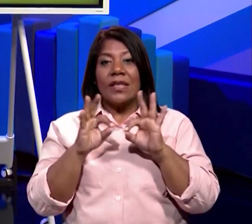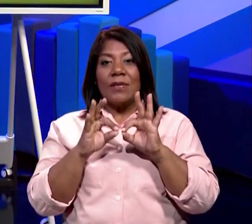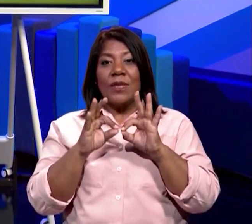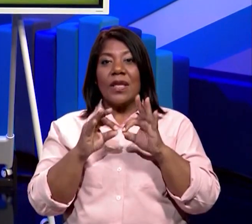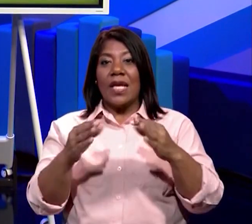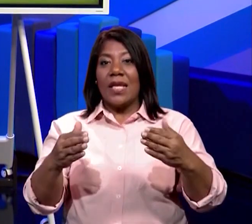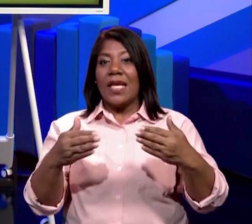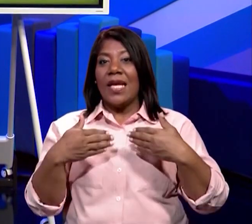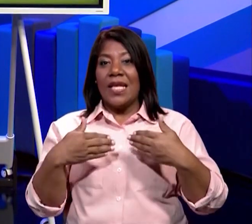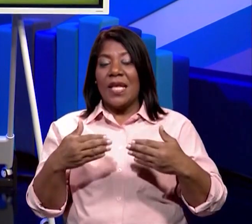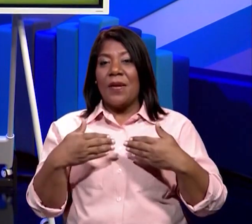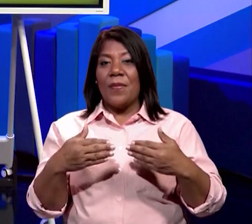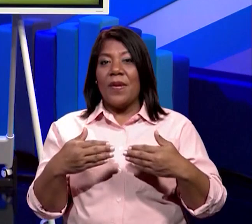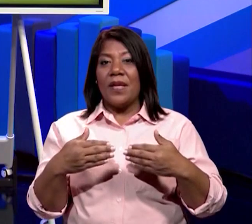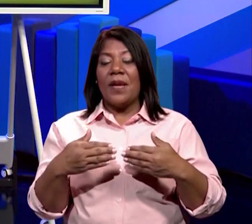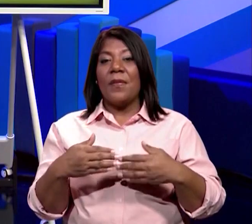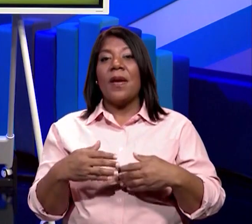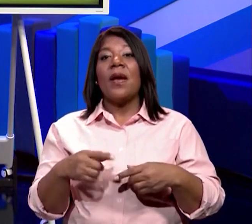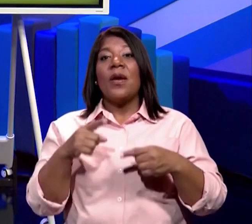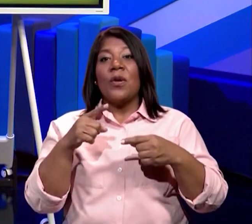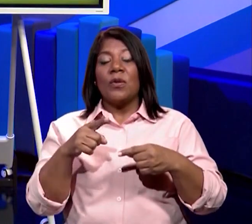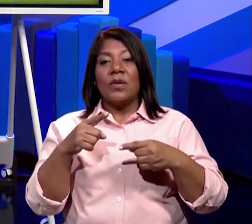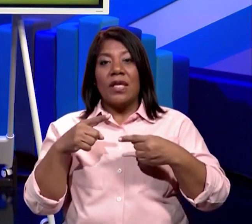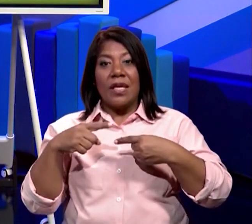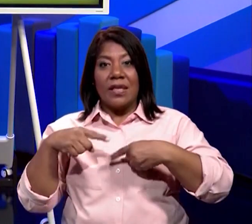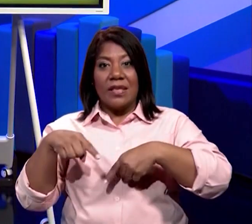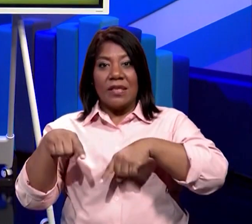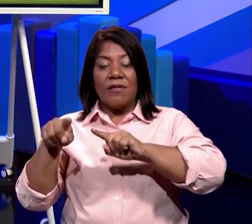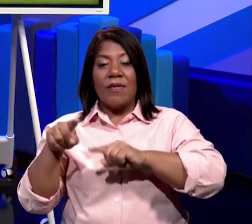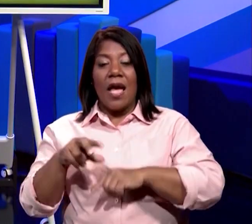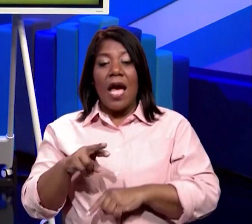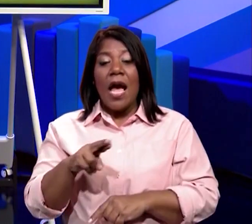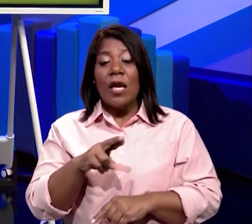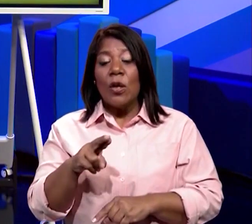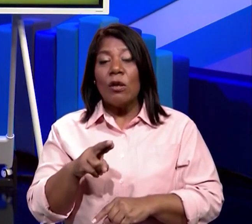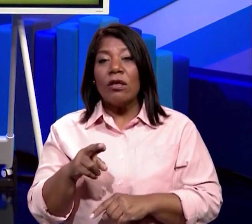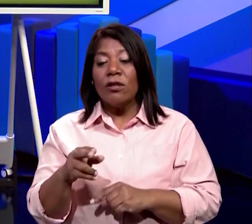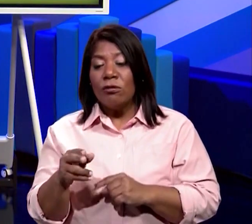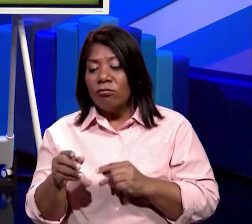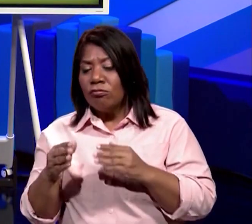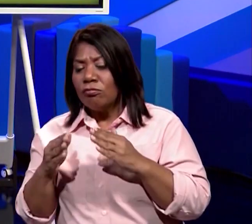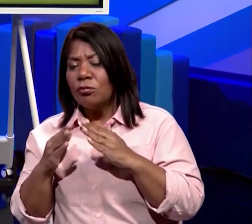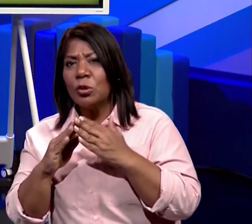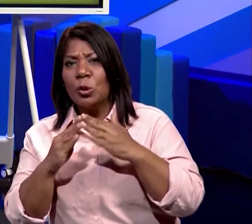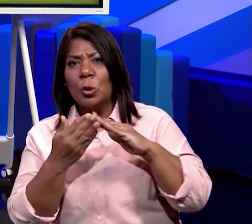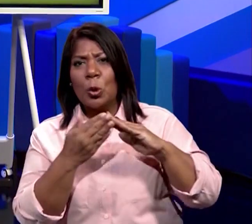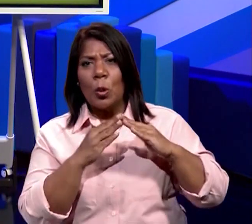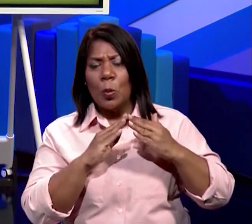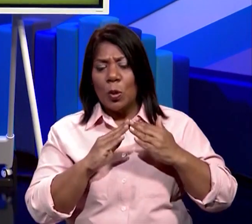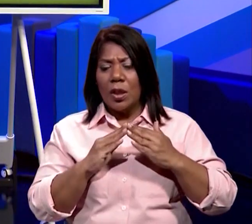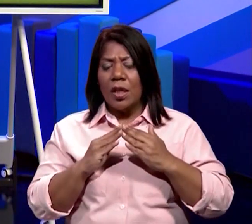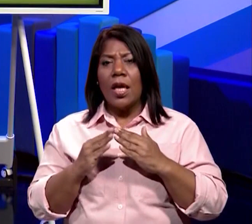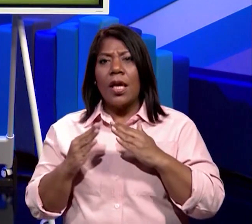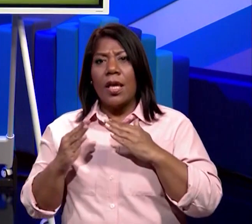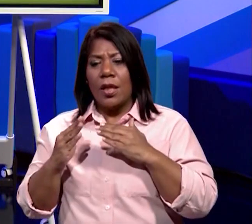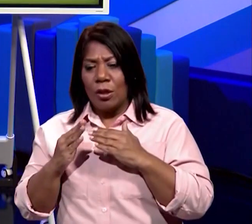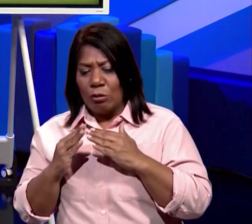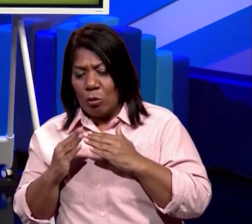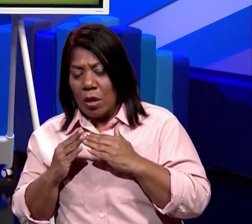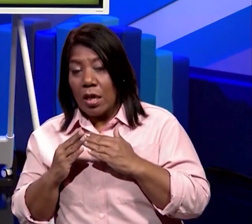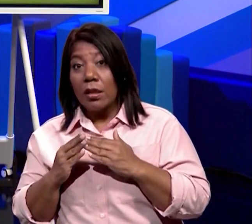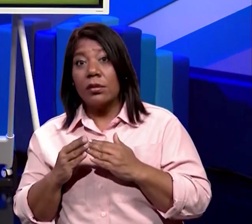Panamá o cuando usted va a los ríos que están cerquita de su casa. Que eso no quiere decir que no es que no sean importantes.